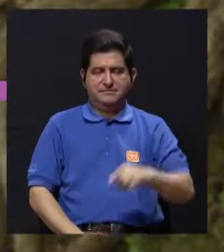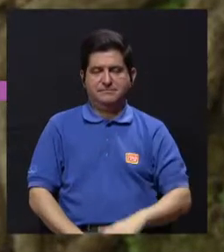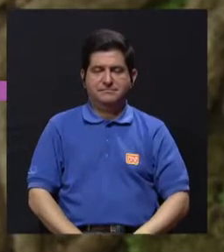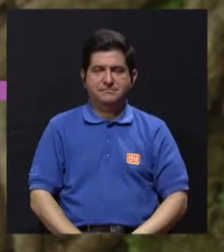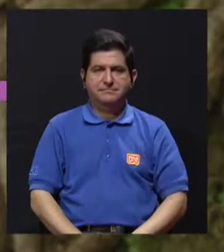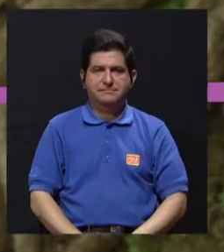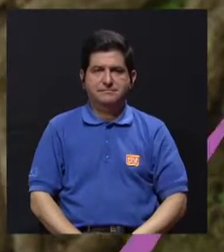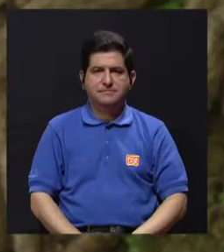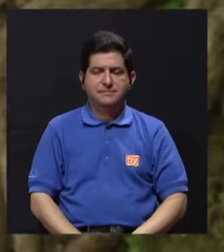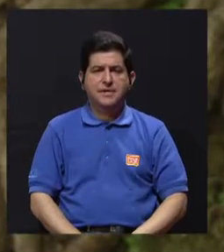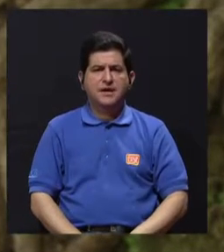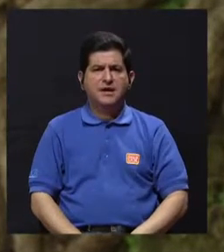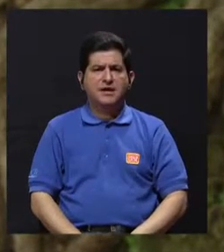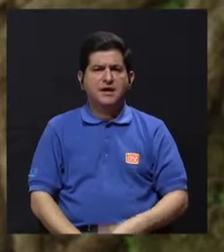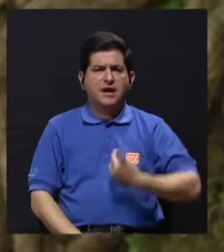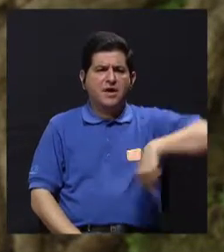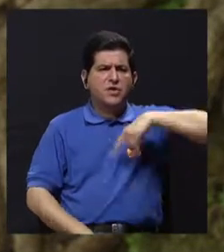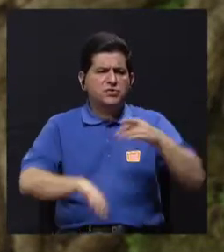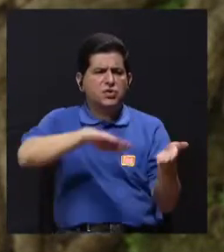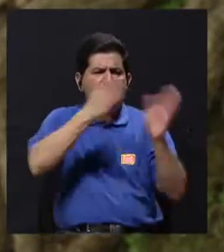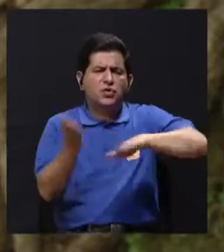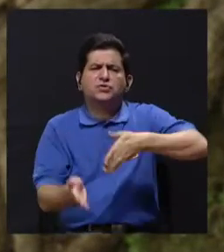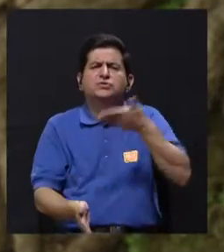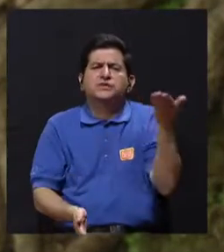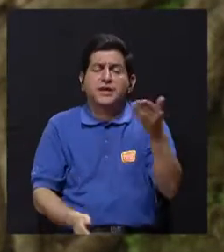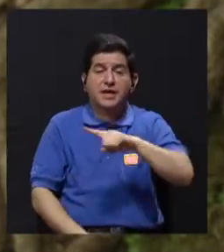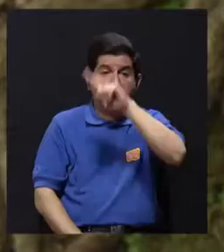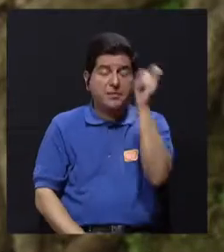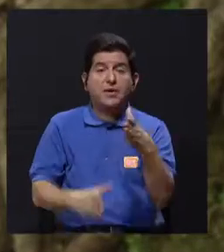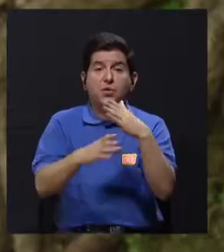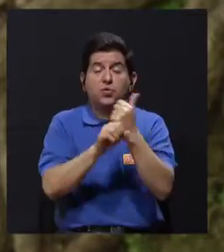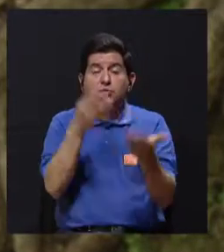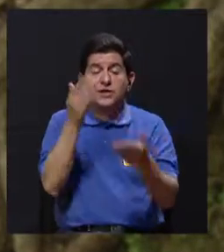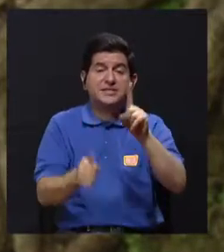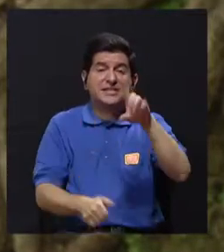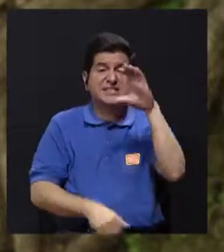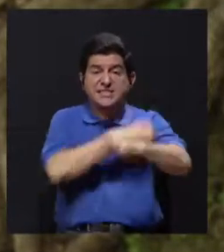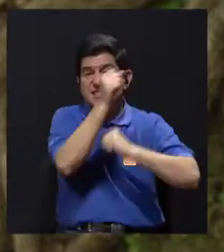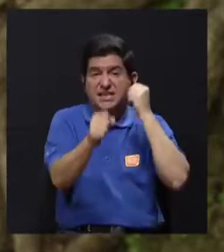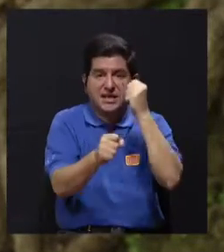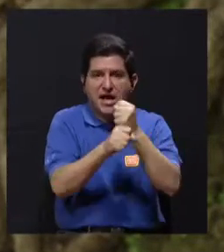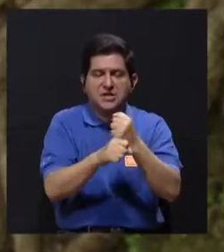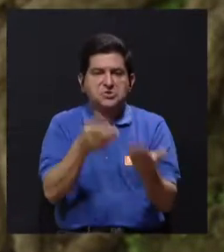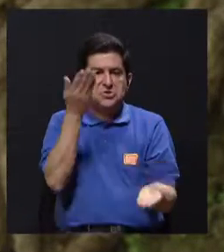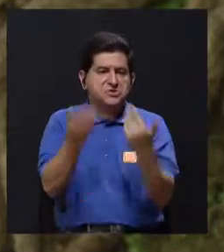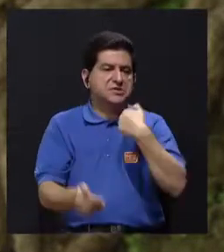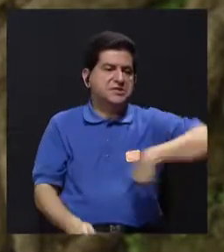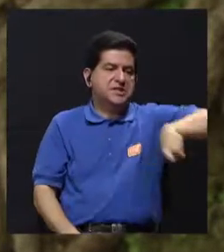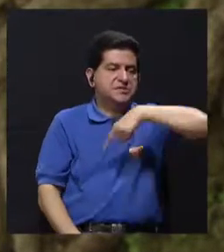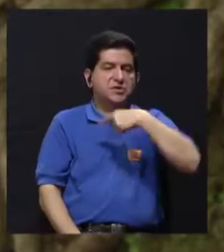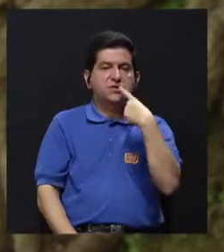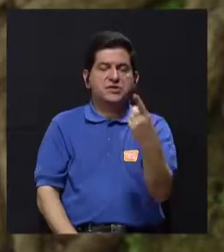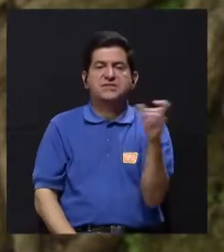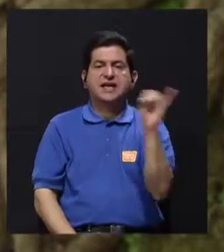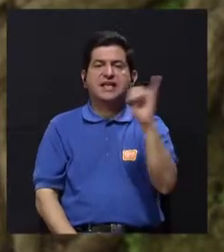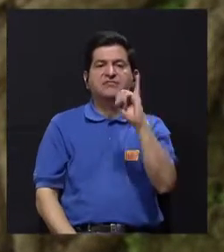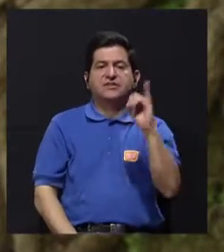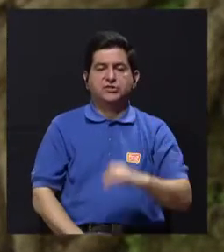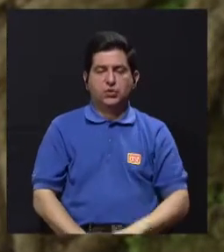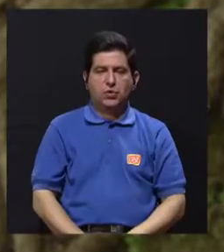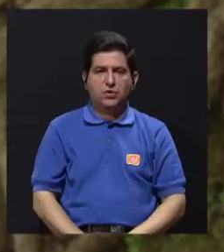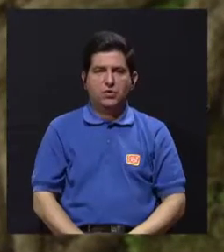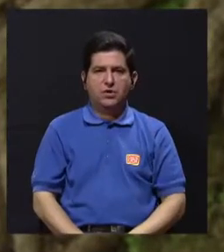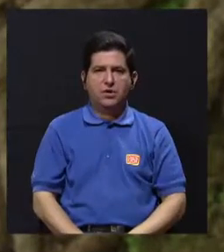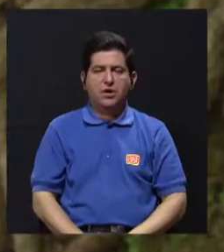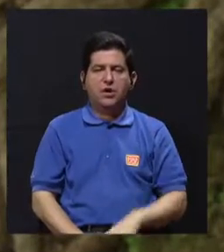relacionadas al Alzheimer. Ahora, ¿de qué vamos a fallecer? Si esta pregunta la hubiéramos hecho tal vez hace 100 años, lo más